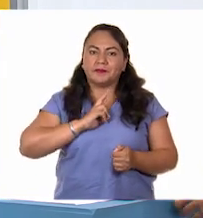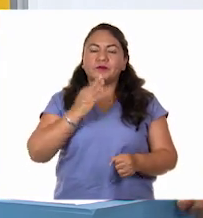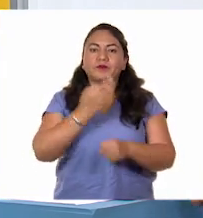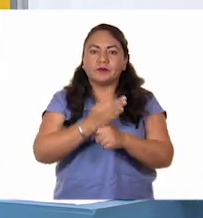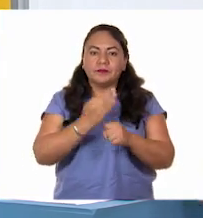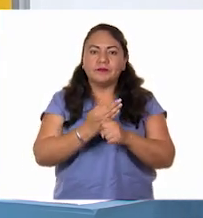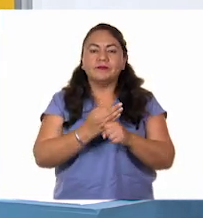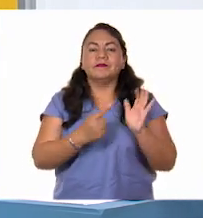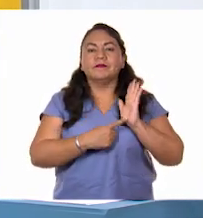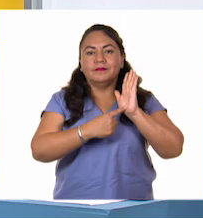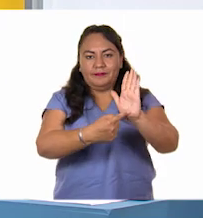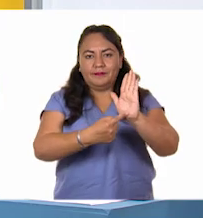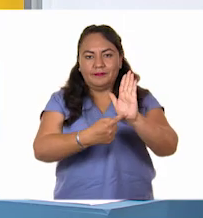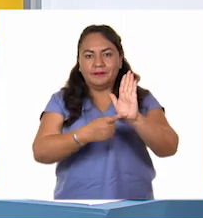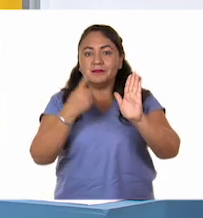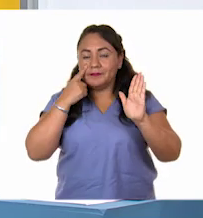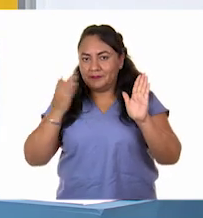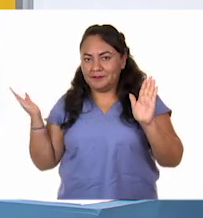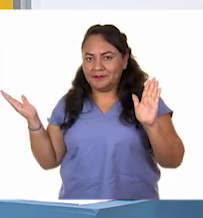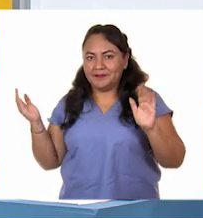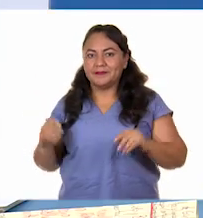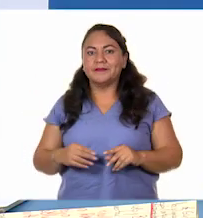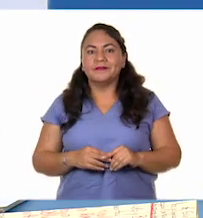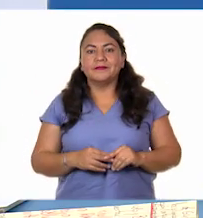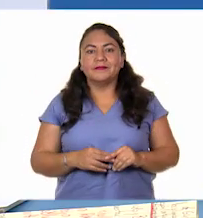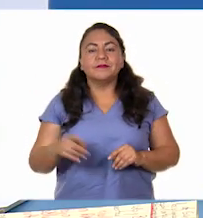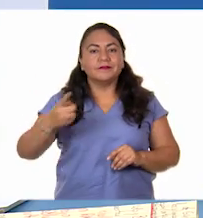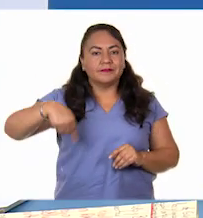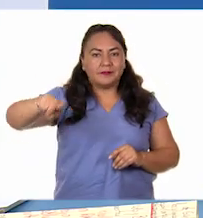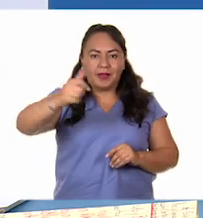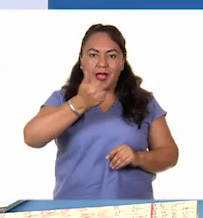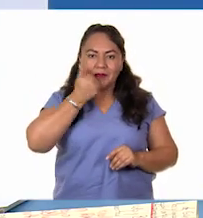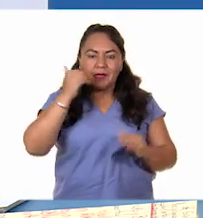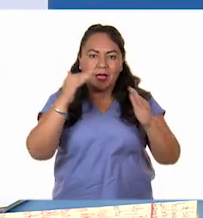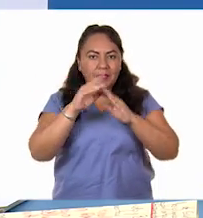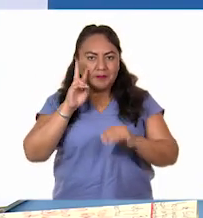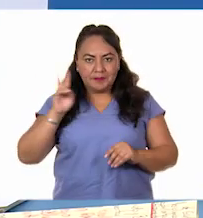esta pregunta. Fíjense bien, alumnos en casa.